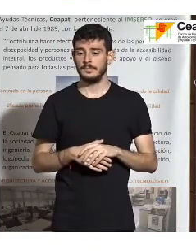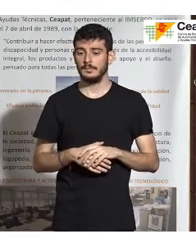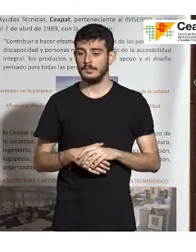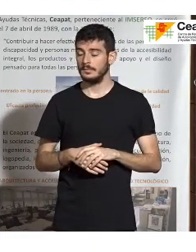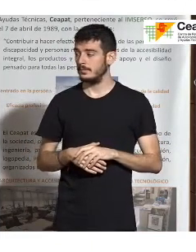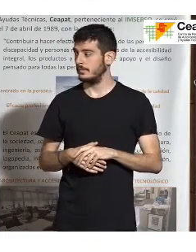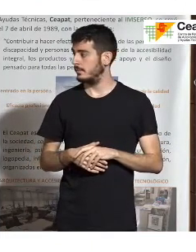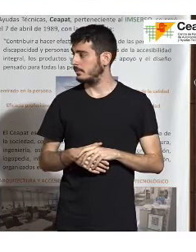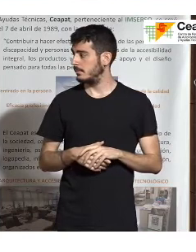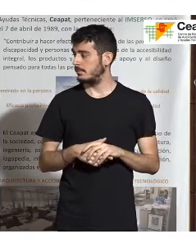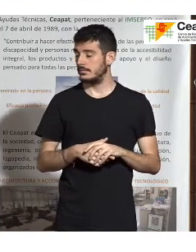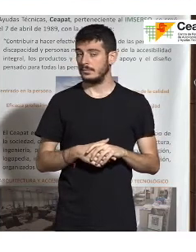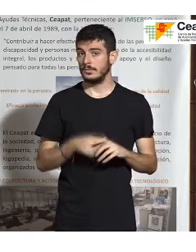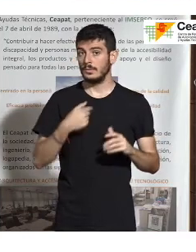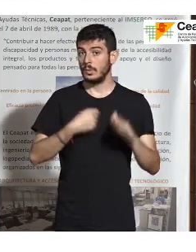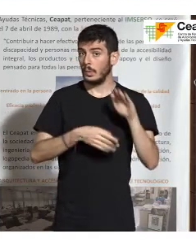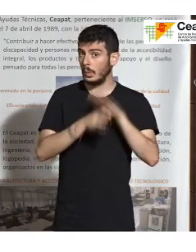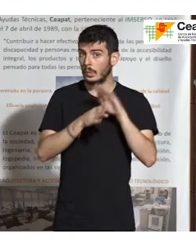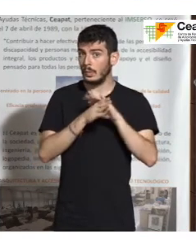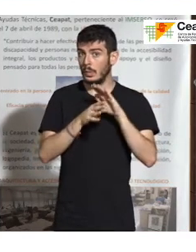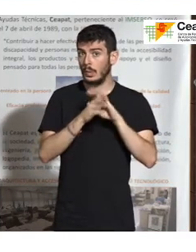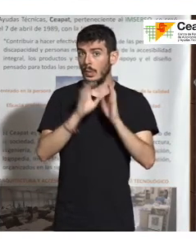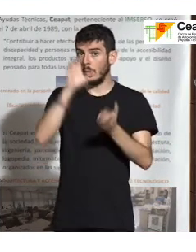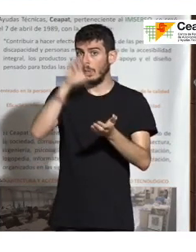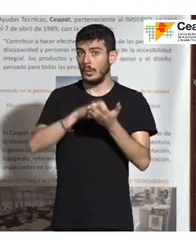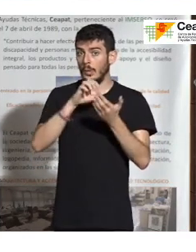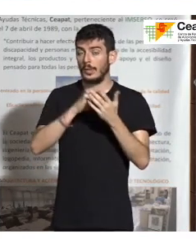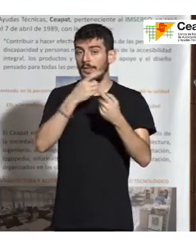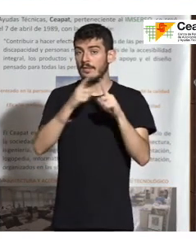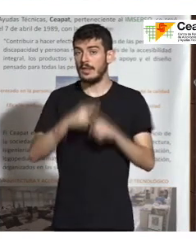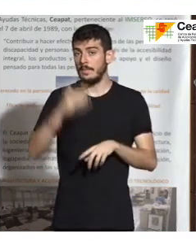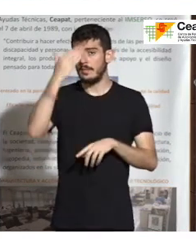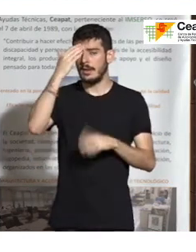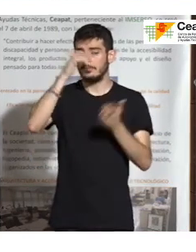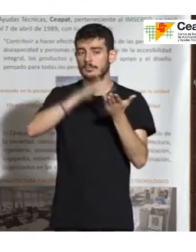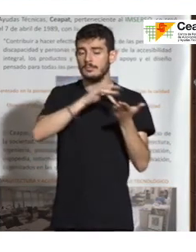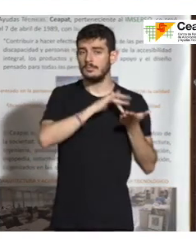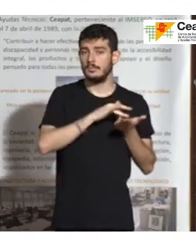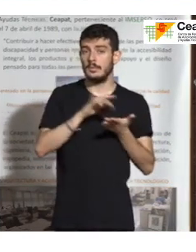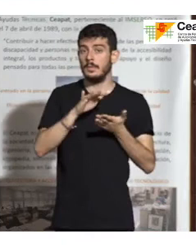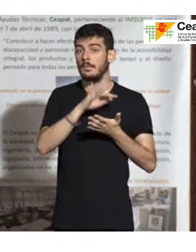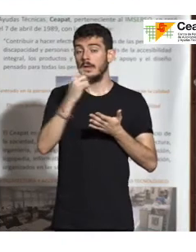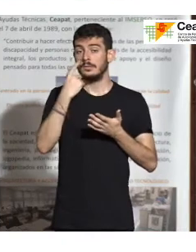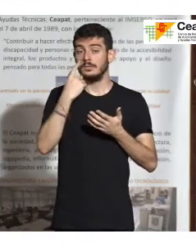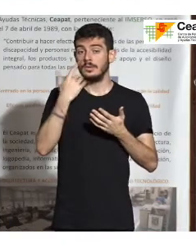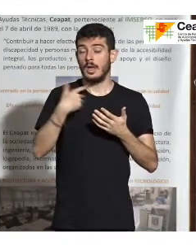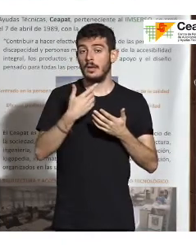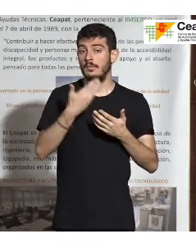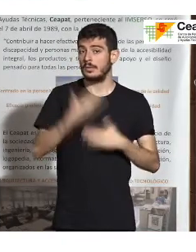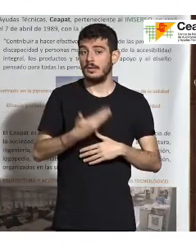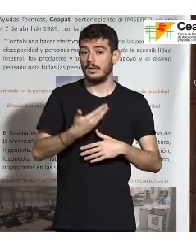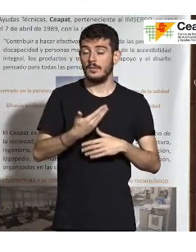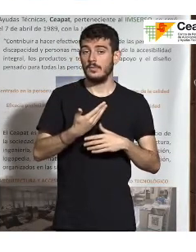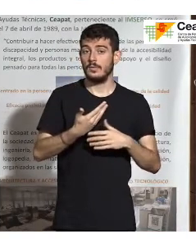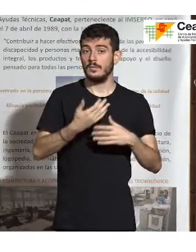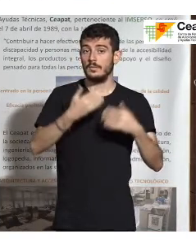centrándome en las principales diferencias que ha habido y, sobre todo, también importante que hemos normalizado al presente, pero también de cara al futuro, con